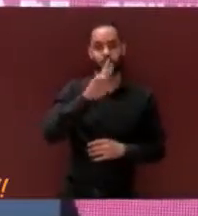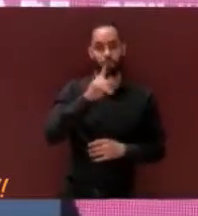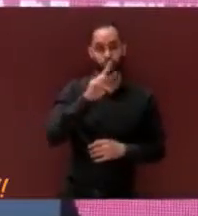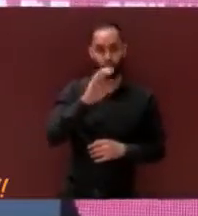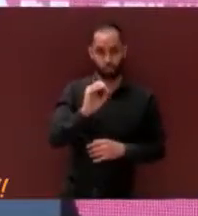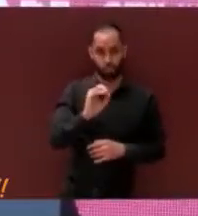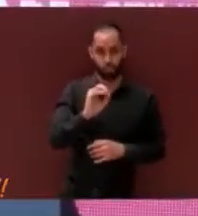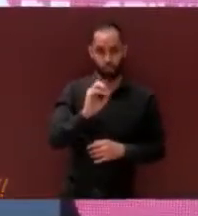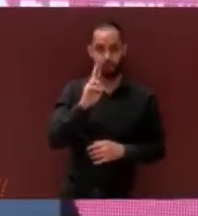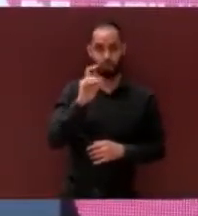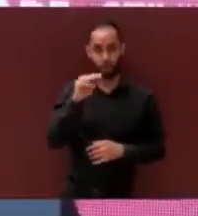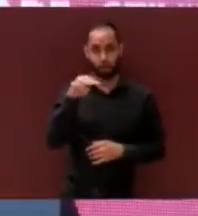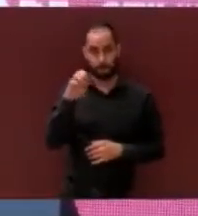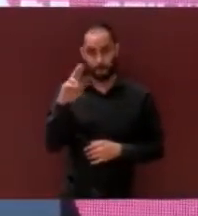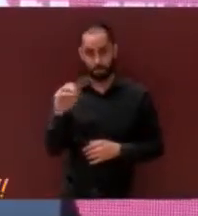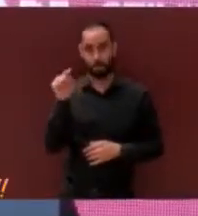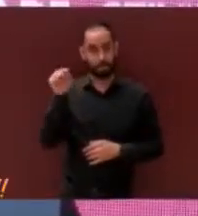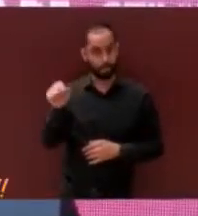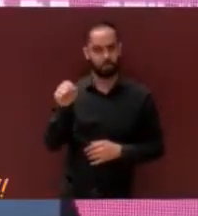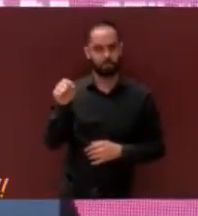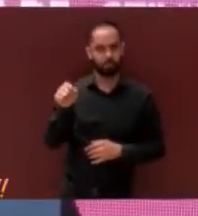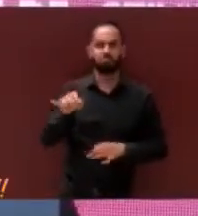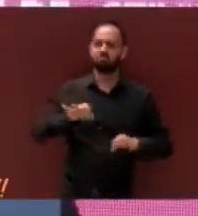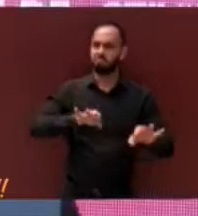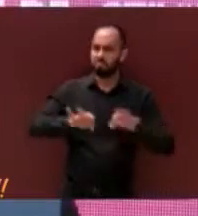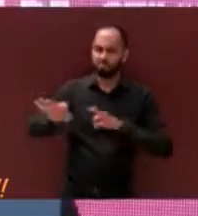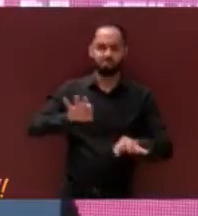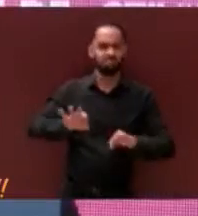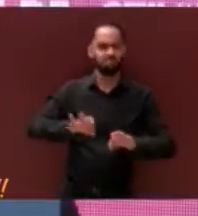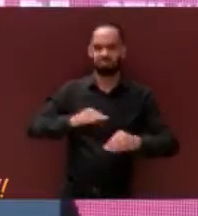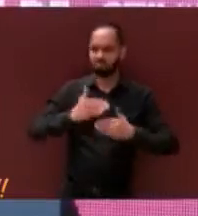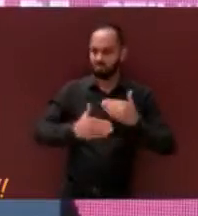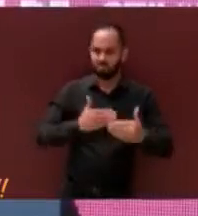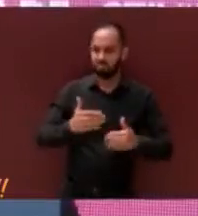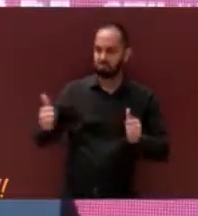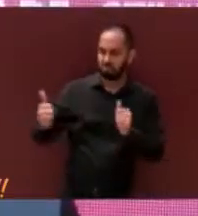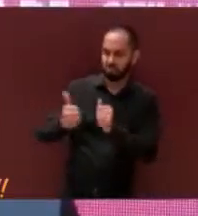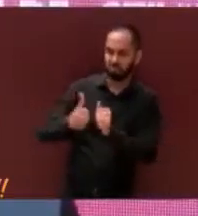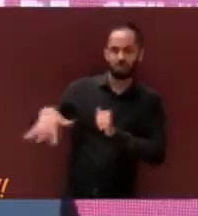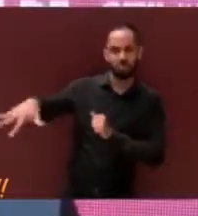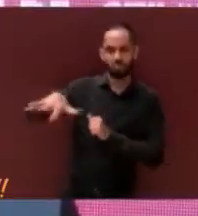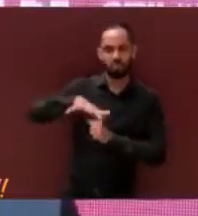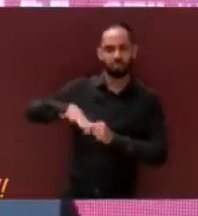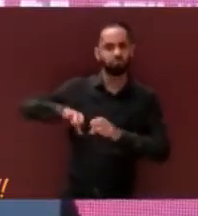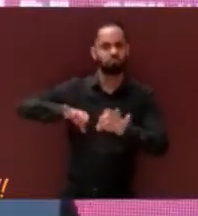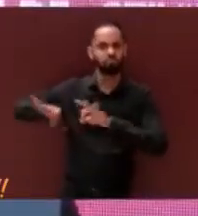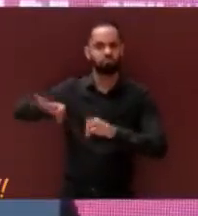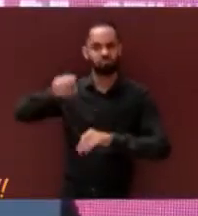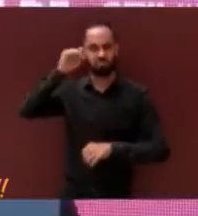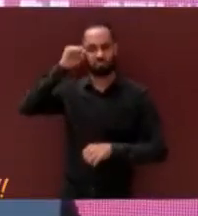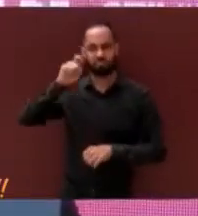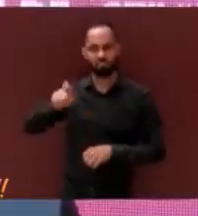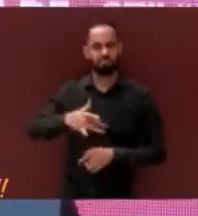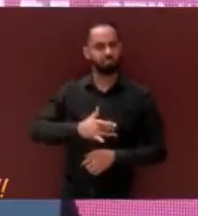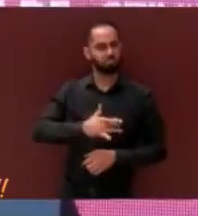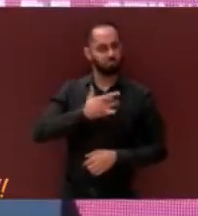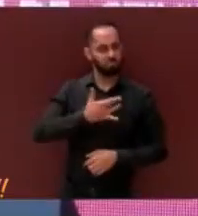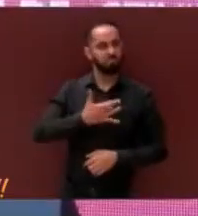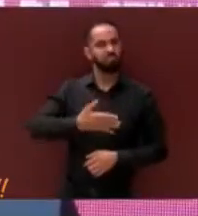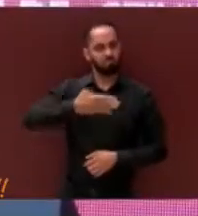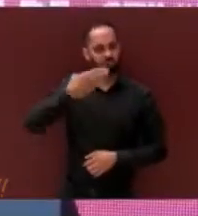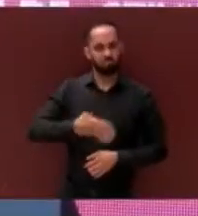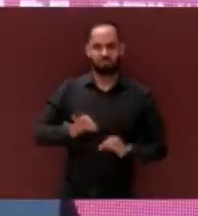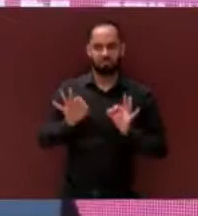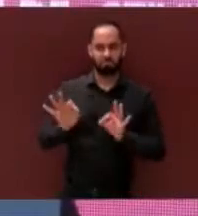logró transformar un sólido equipo de trabajo con servidores públicos, con un alto sentido de justicia y vocación